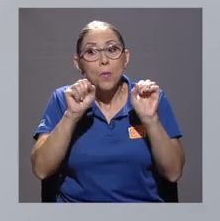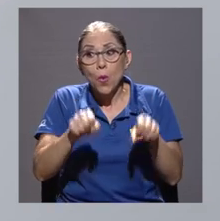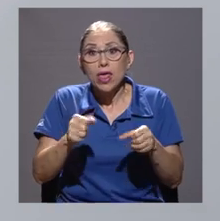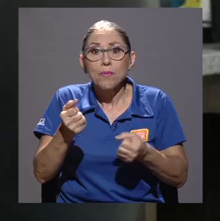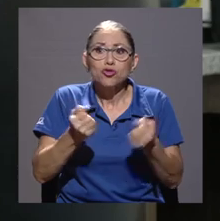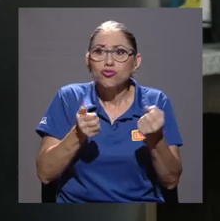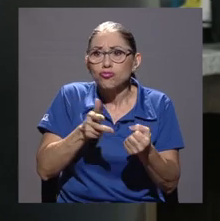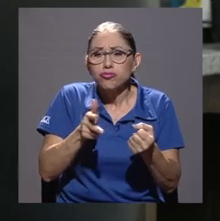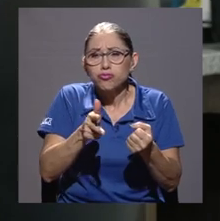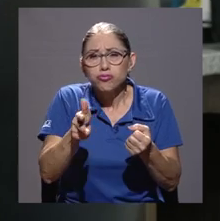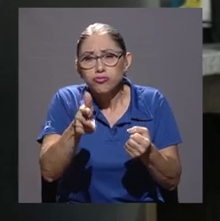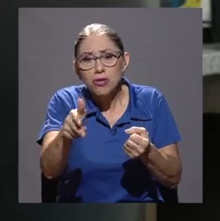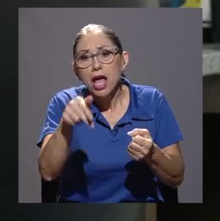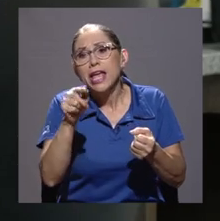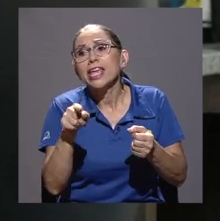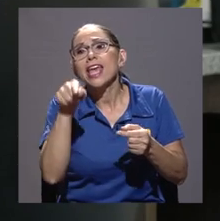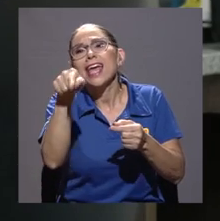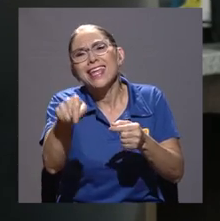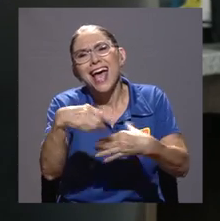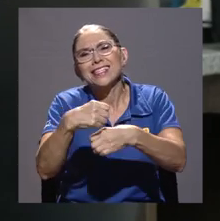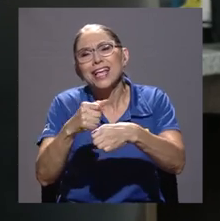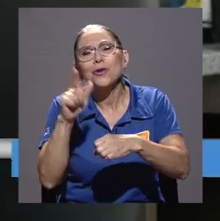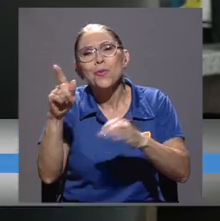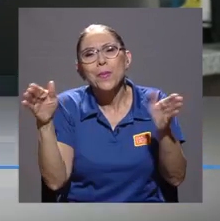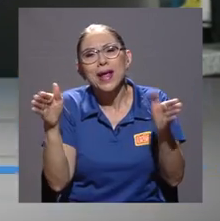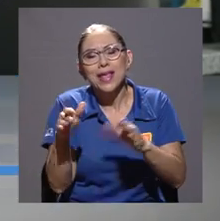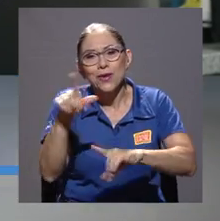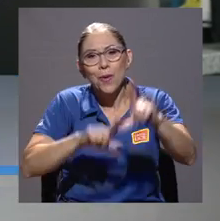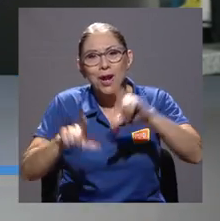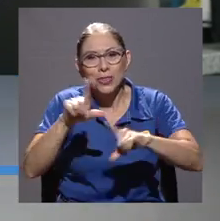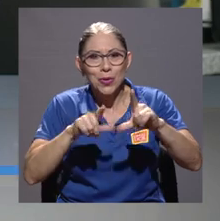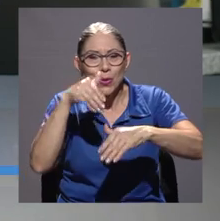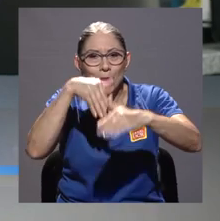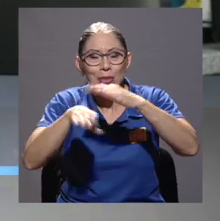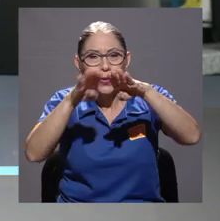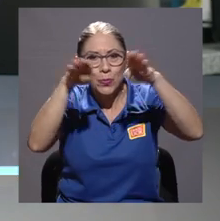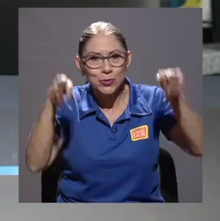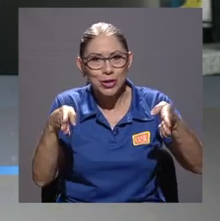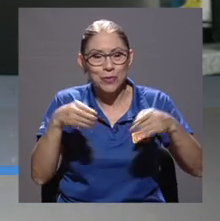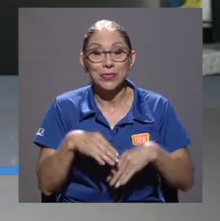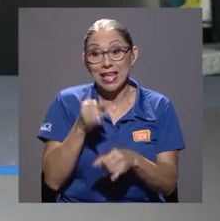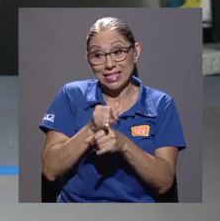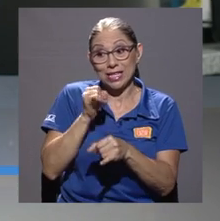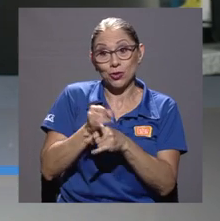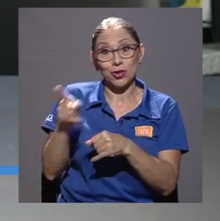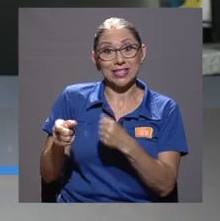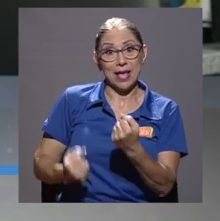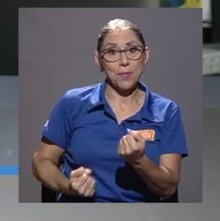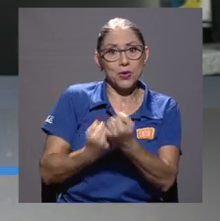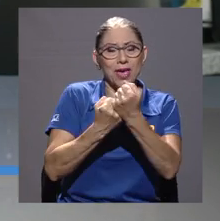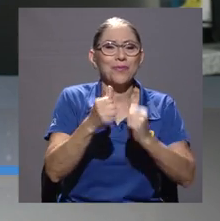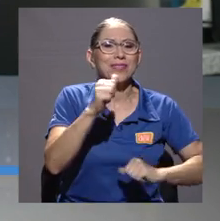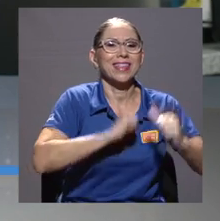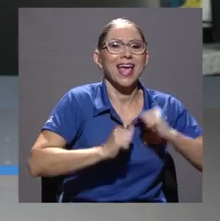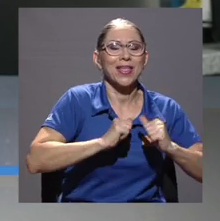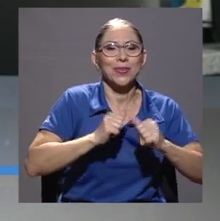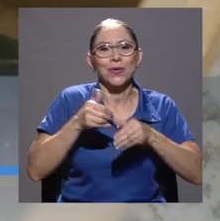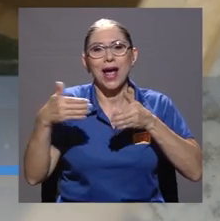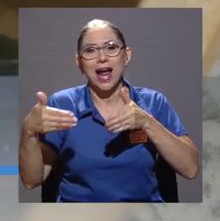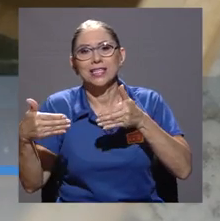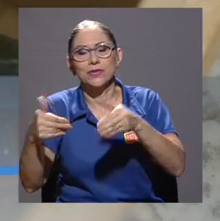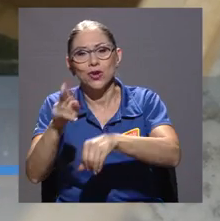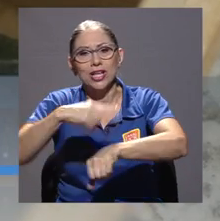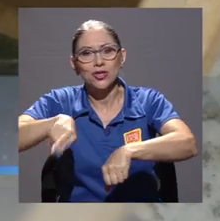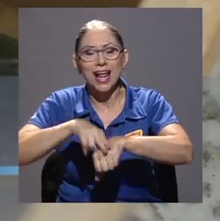laboratorio en el museo. Dentro de las instituciones a las que ha apoyado esta unidad se encuentran el Teatro y el Archivo Nacional,